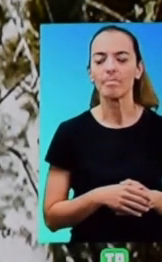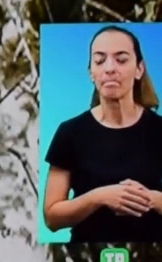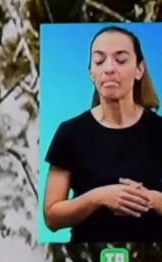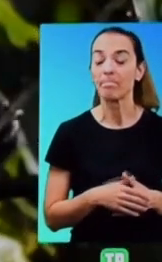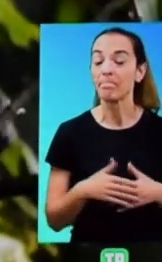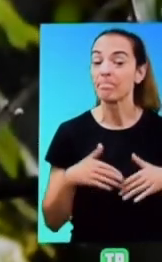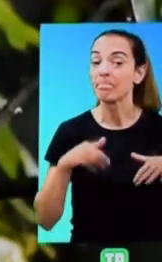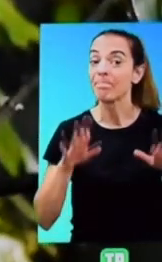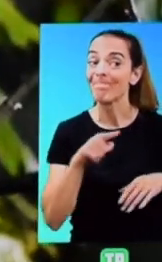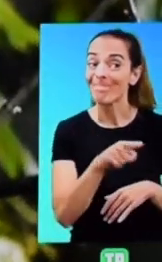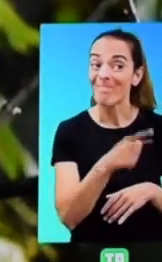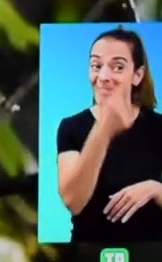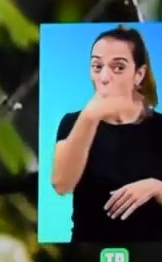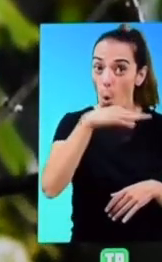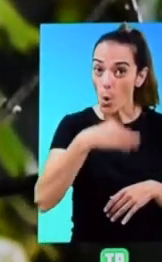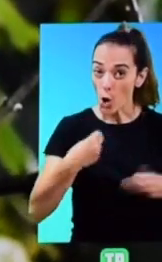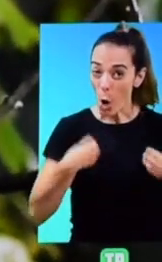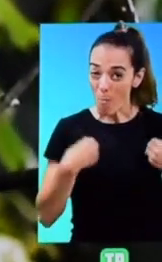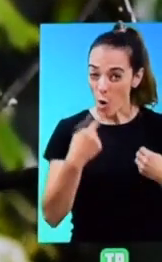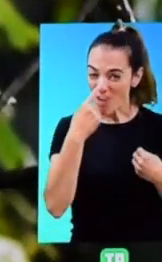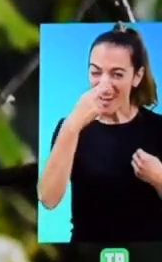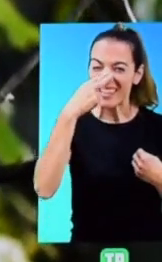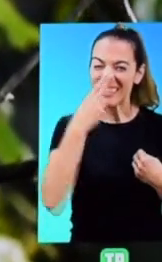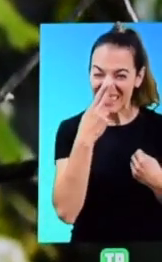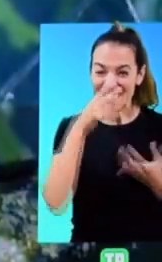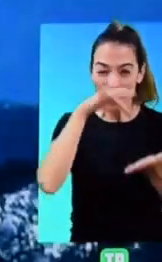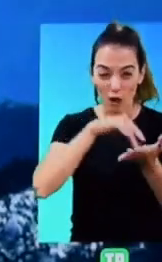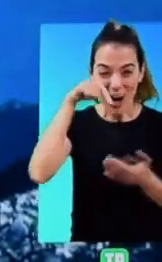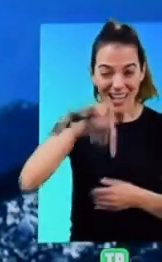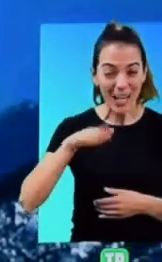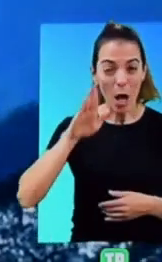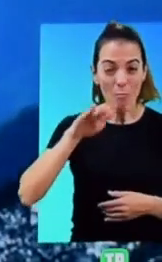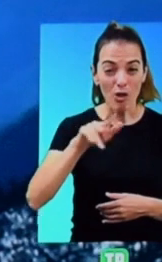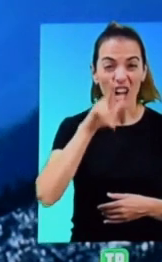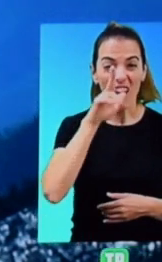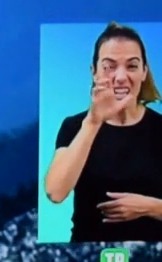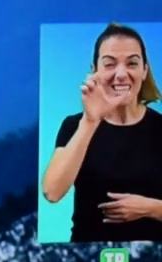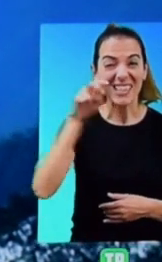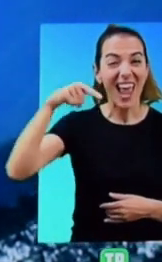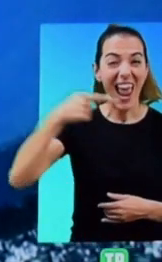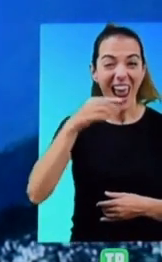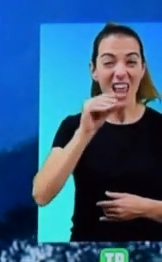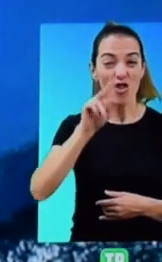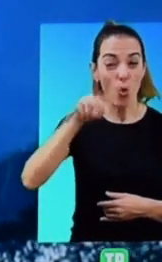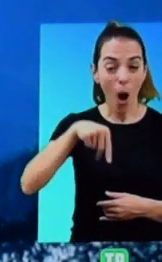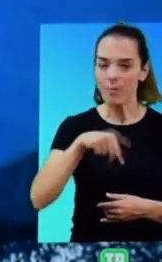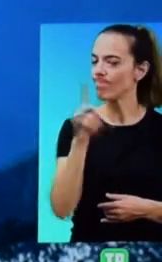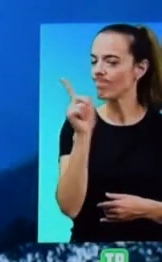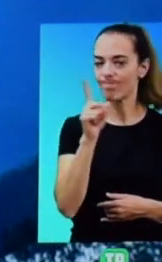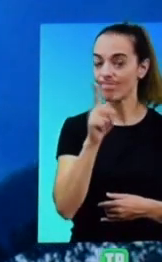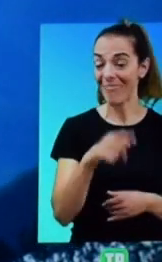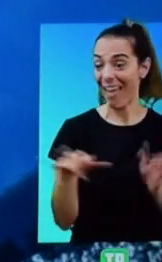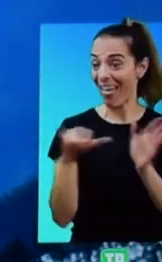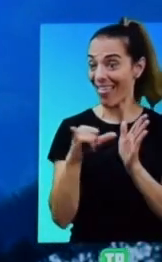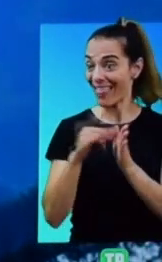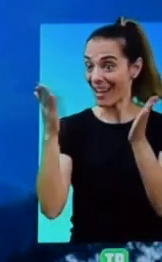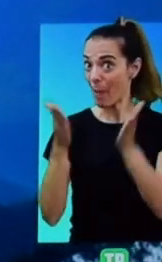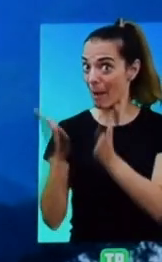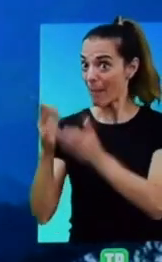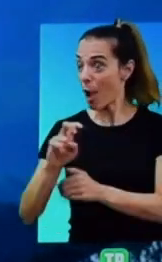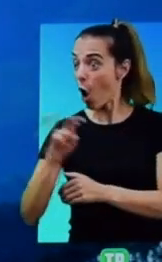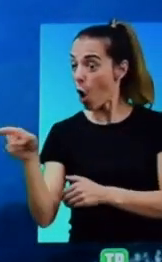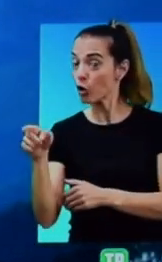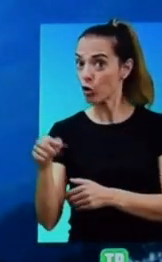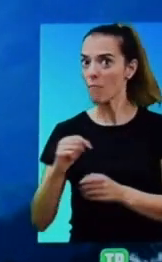Sin embargo, no son los únicos monos de nariz chata de las montañas en Yunnan. A escasos valles de distancia, vive un